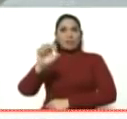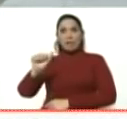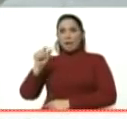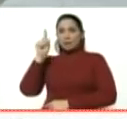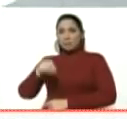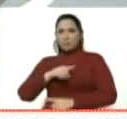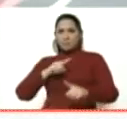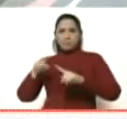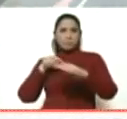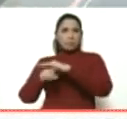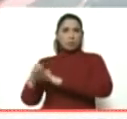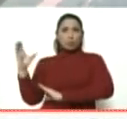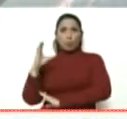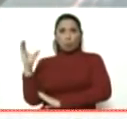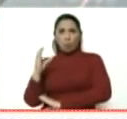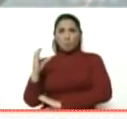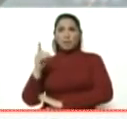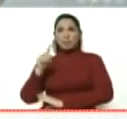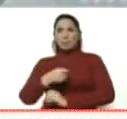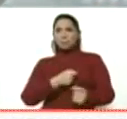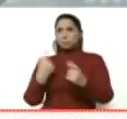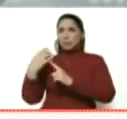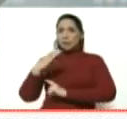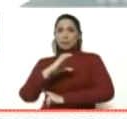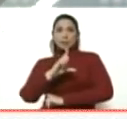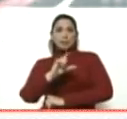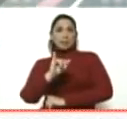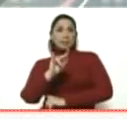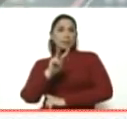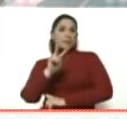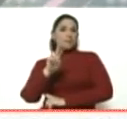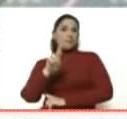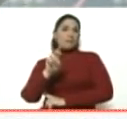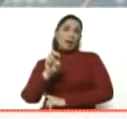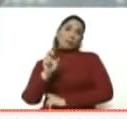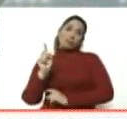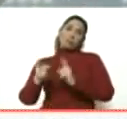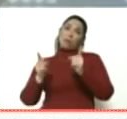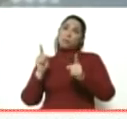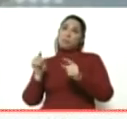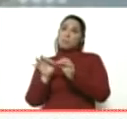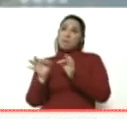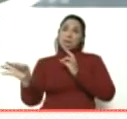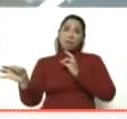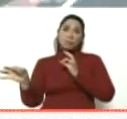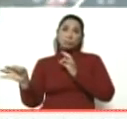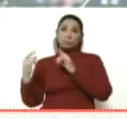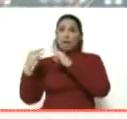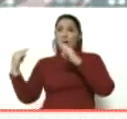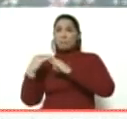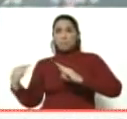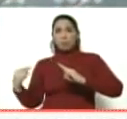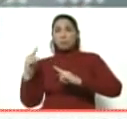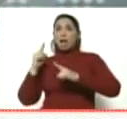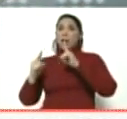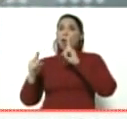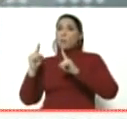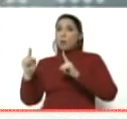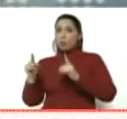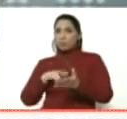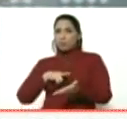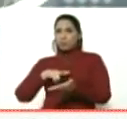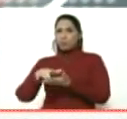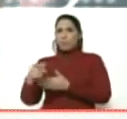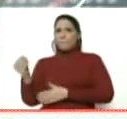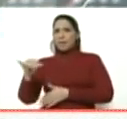en Colombia. Bueno, se llevaron aquí a Iberalcalá, quizás a unos metros de algunos de los campos de entrenamiento en el aeropuerto más